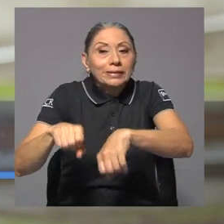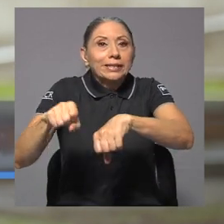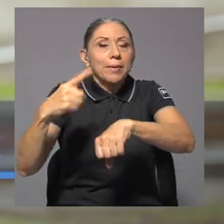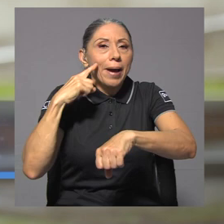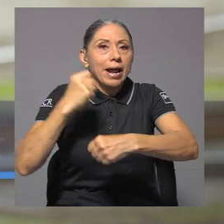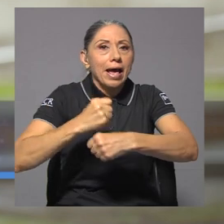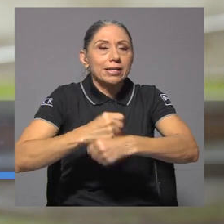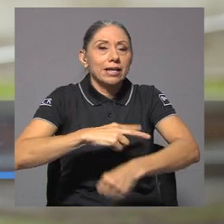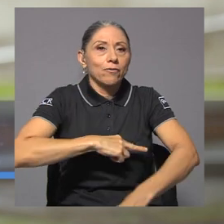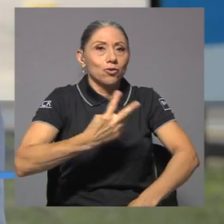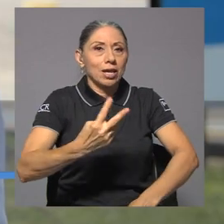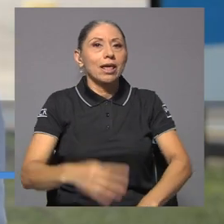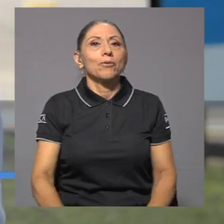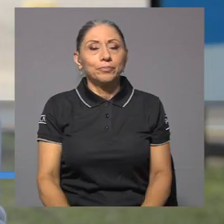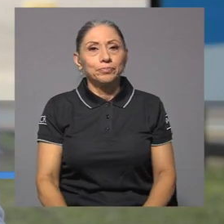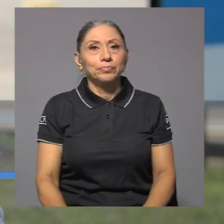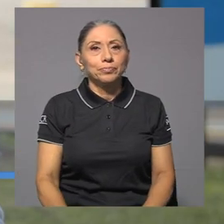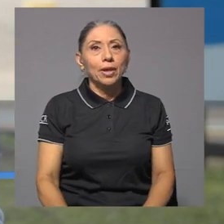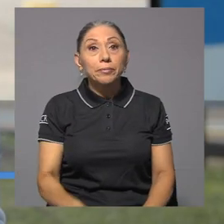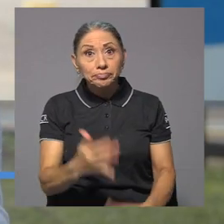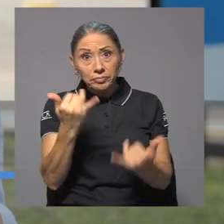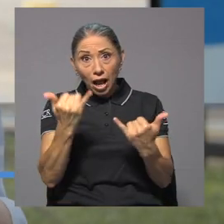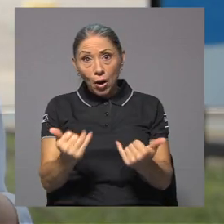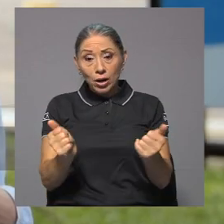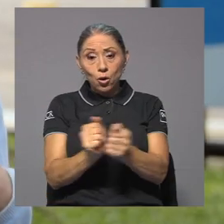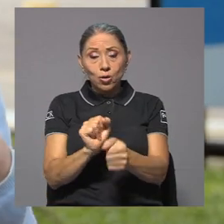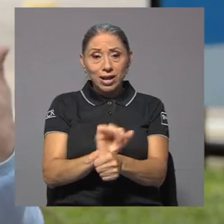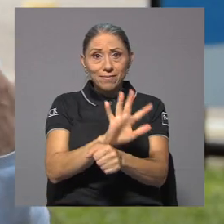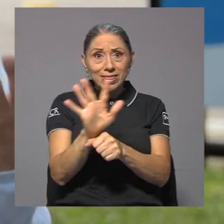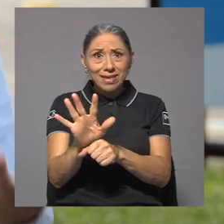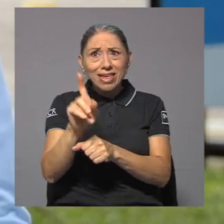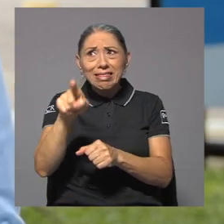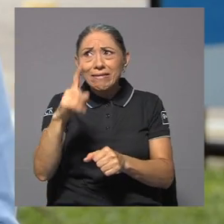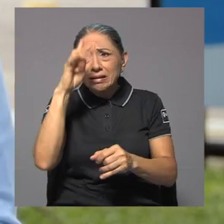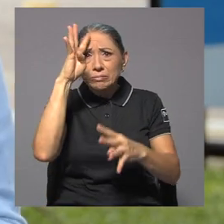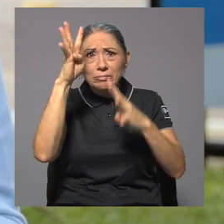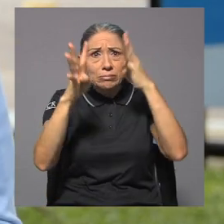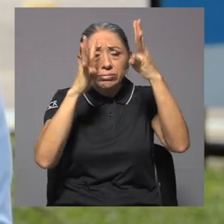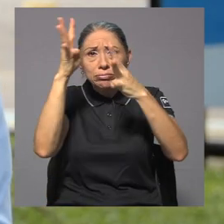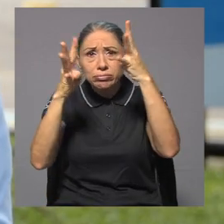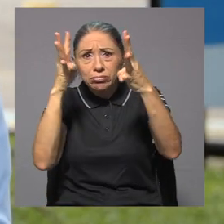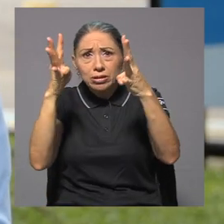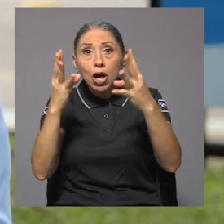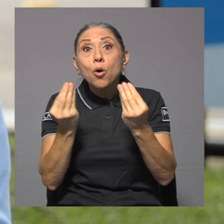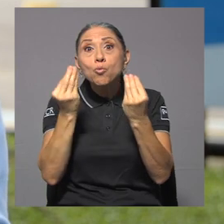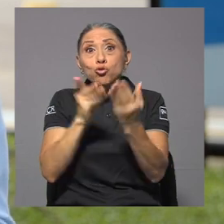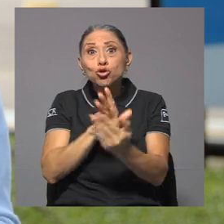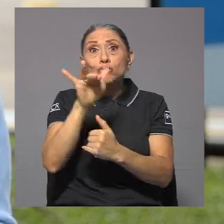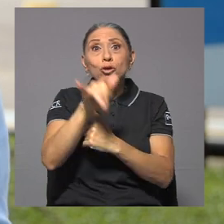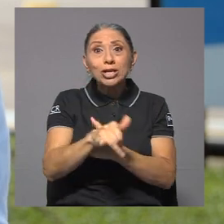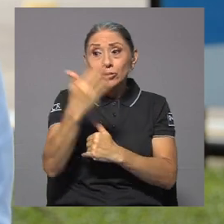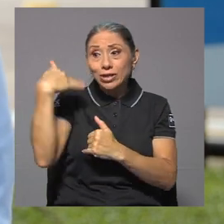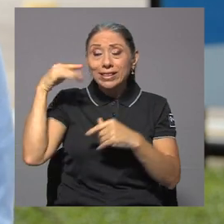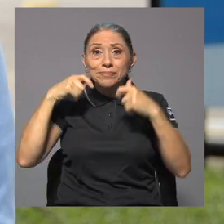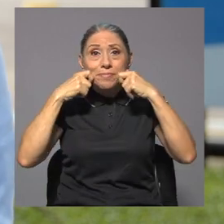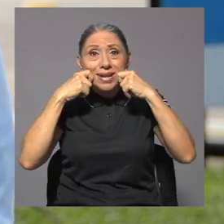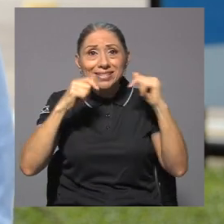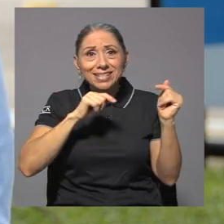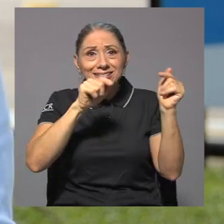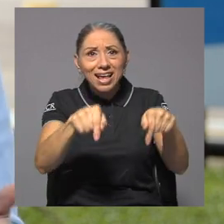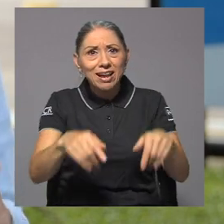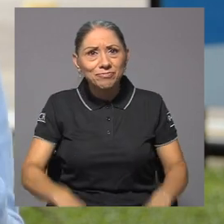para hacer voluntariado. Tengo entendido que la pandemia los obligó a reinventarse porque muchos de estos proyectos eran de manera presencial.